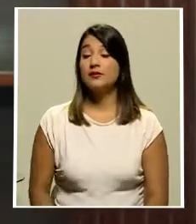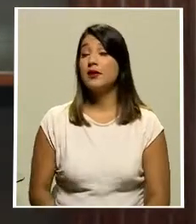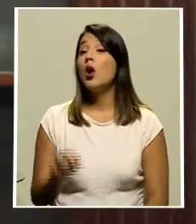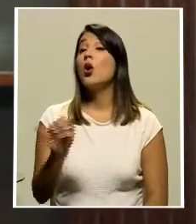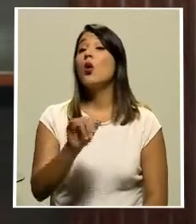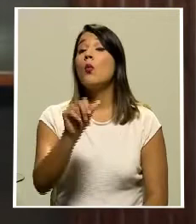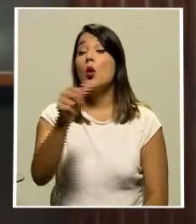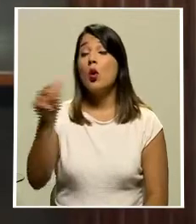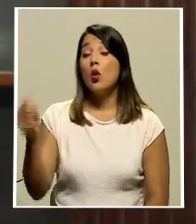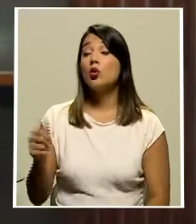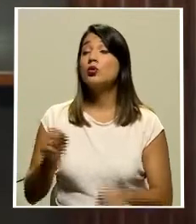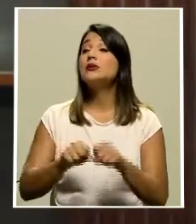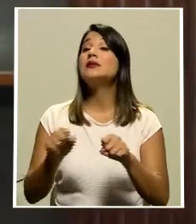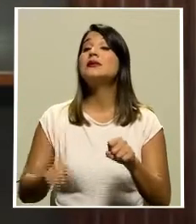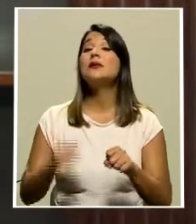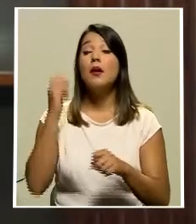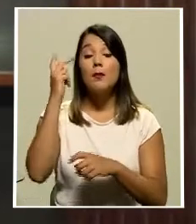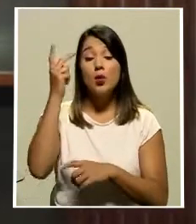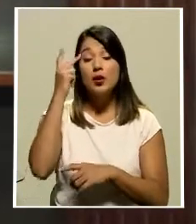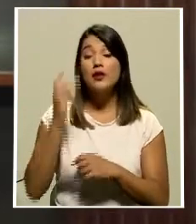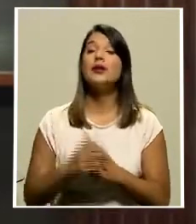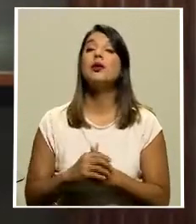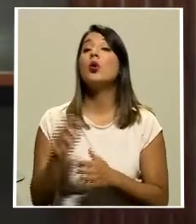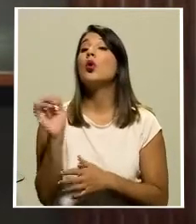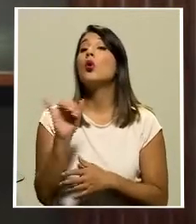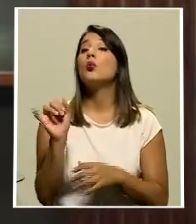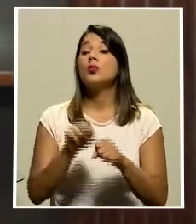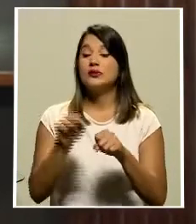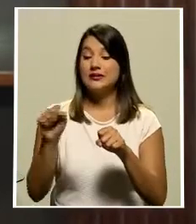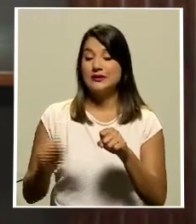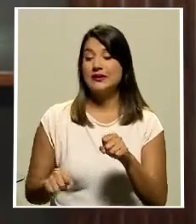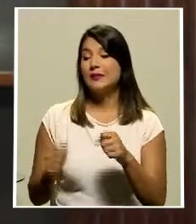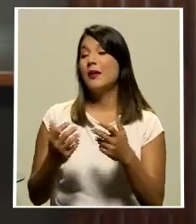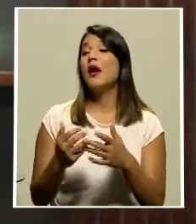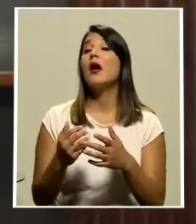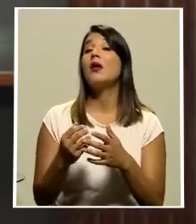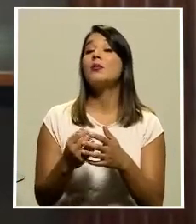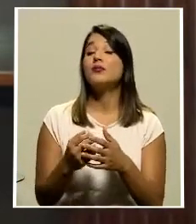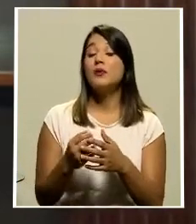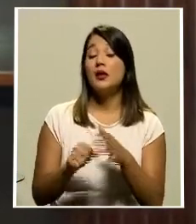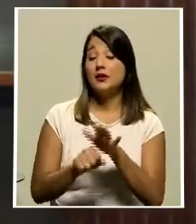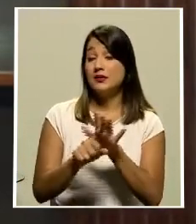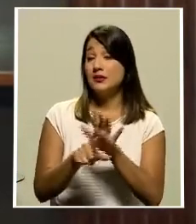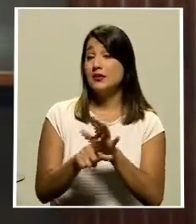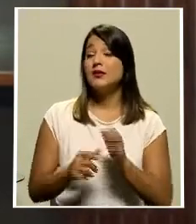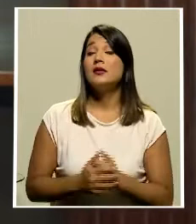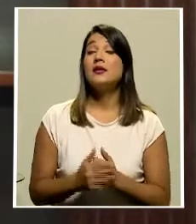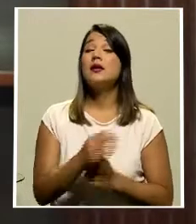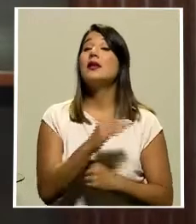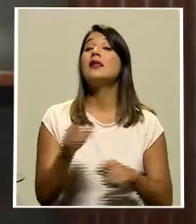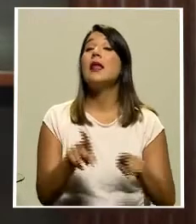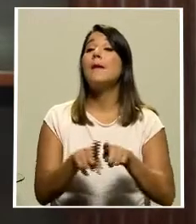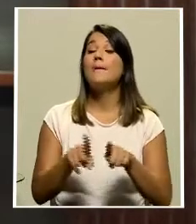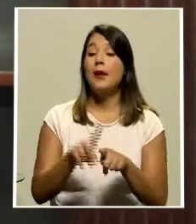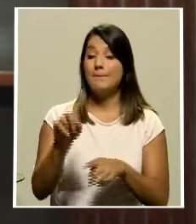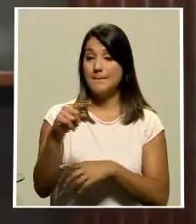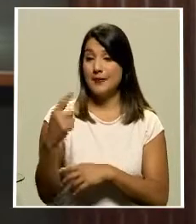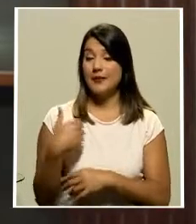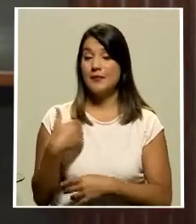otros sistemas políticos como el sistema parlamentario en el que el propio hasta primer ministro